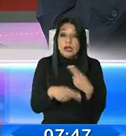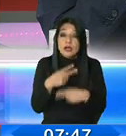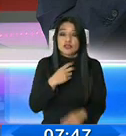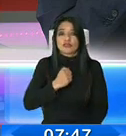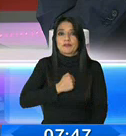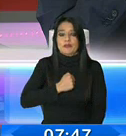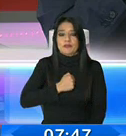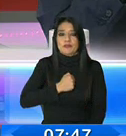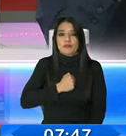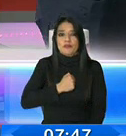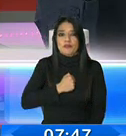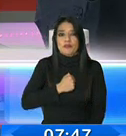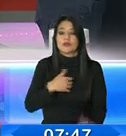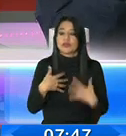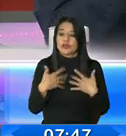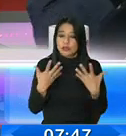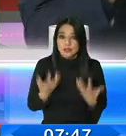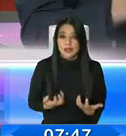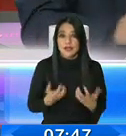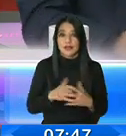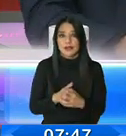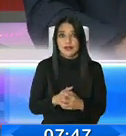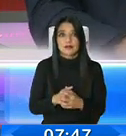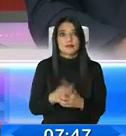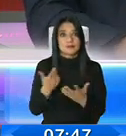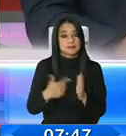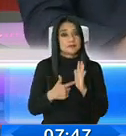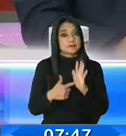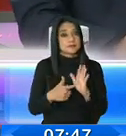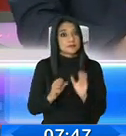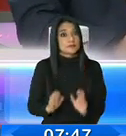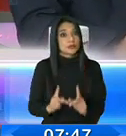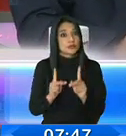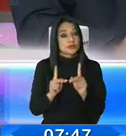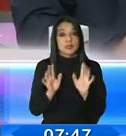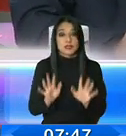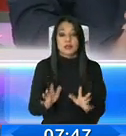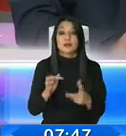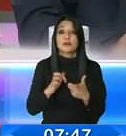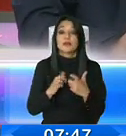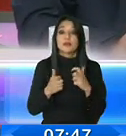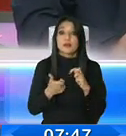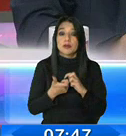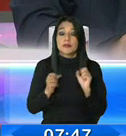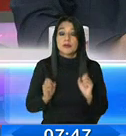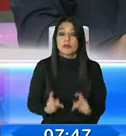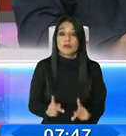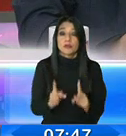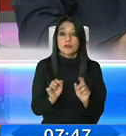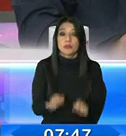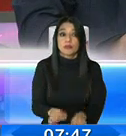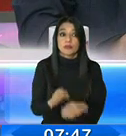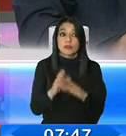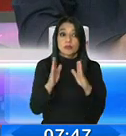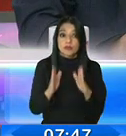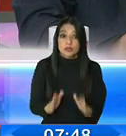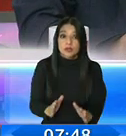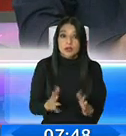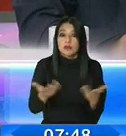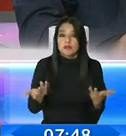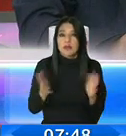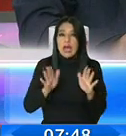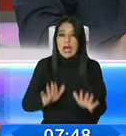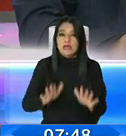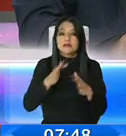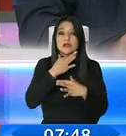fuera de la caja. Yo creo que esto también nos ha presentado oportunidades. Del problema, la oportunidad. El ecuatoriano tiene naturaleza